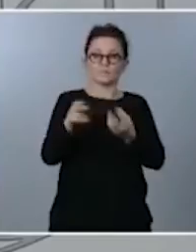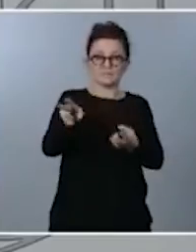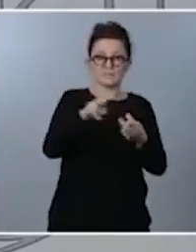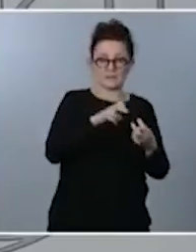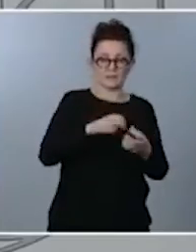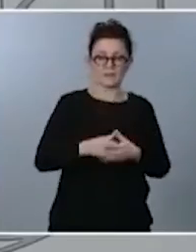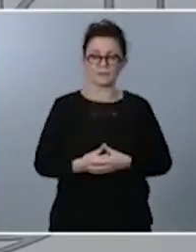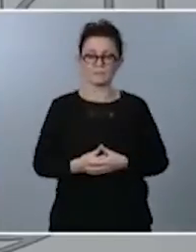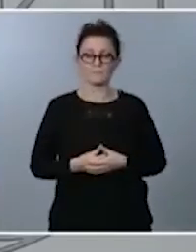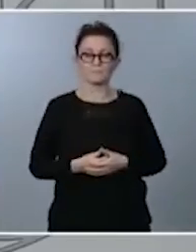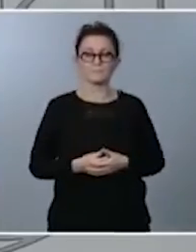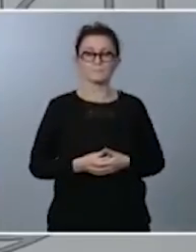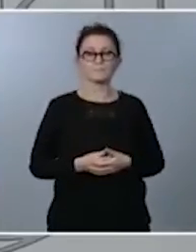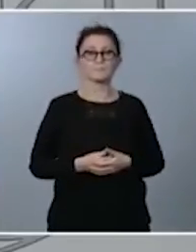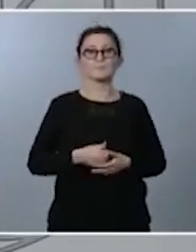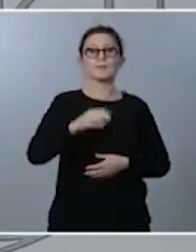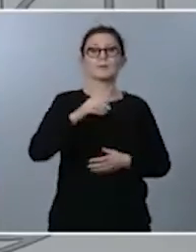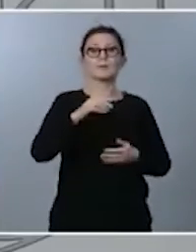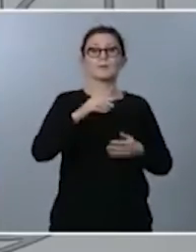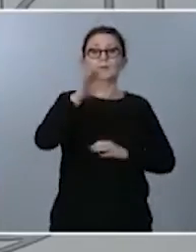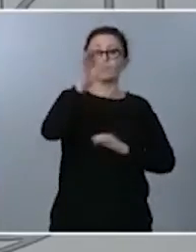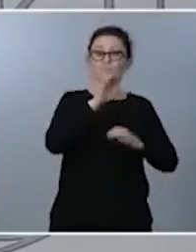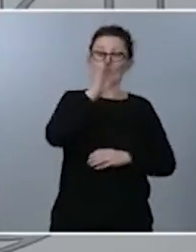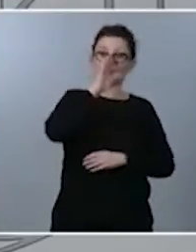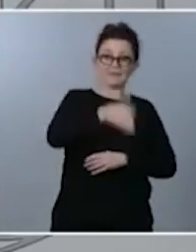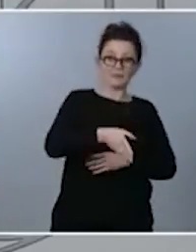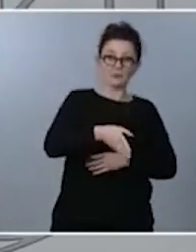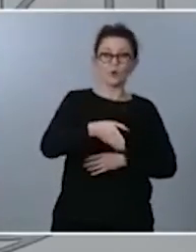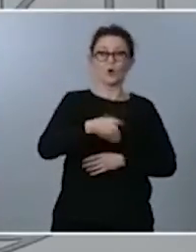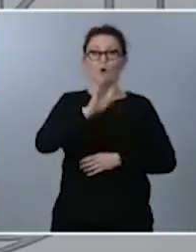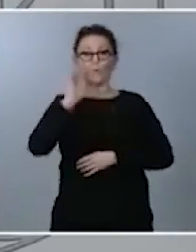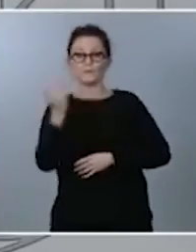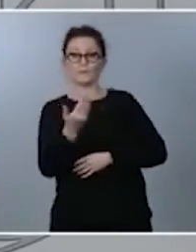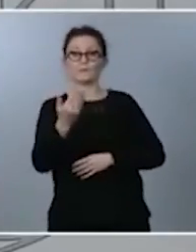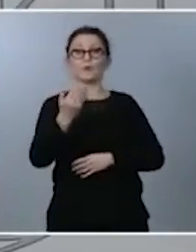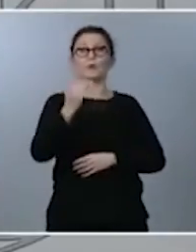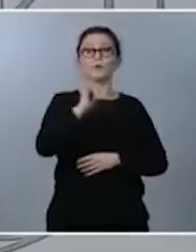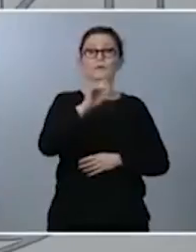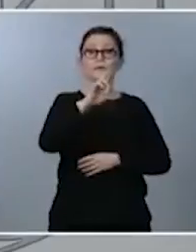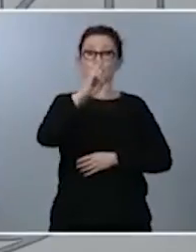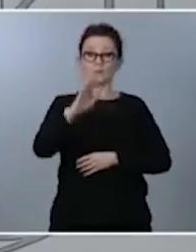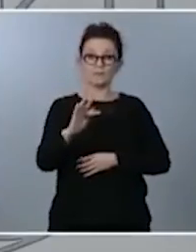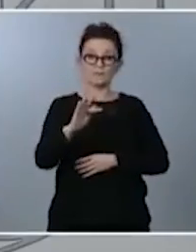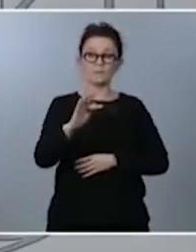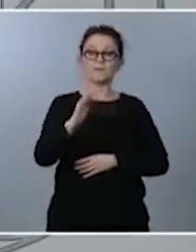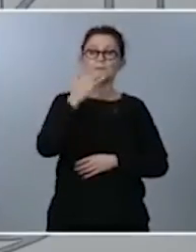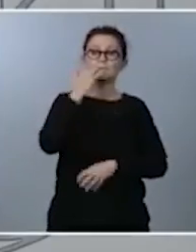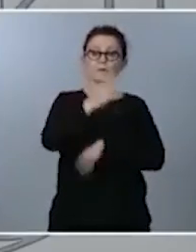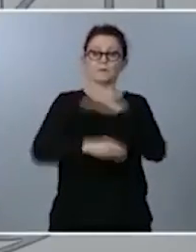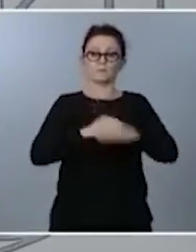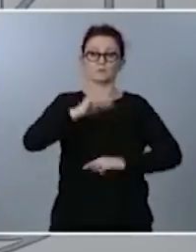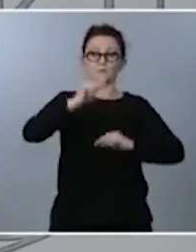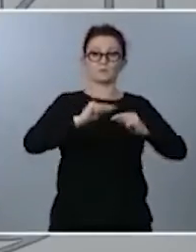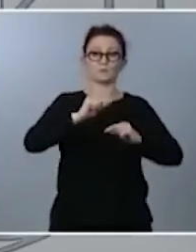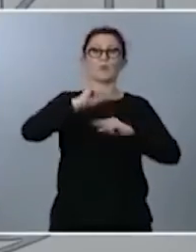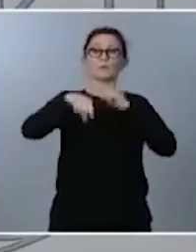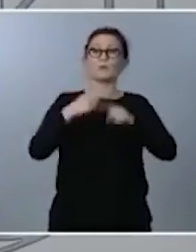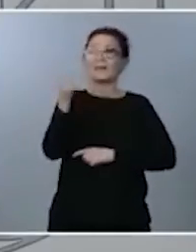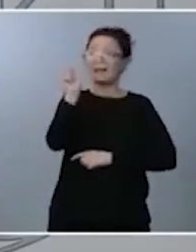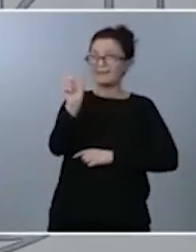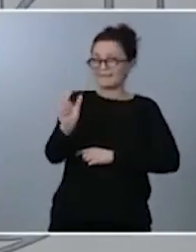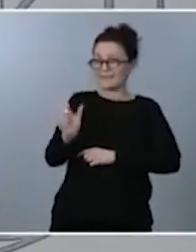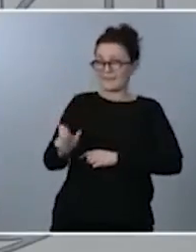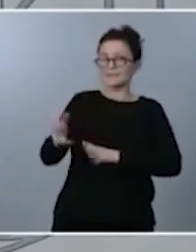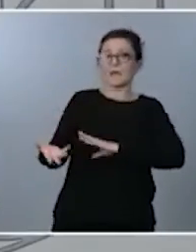en impuestos indirectos como en impuestos directos como IRPF, cuando mandemos el presupuesto adaptaremos las cantidades definitivas que se